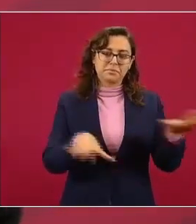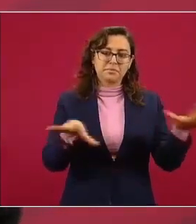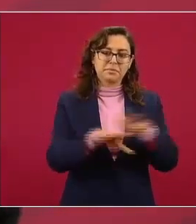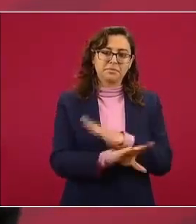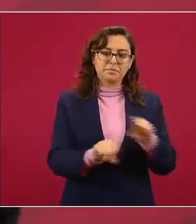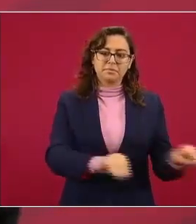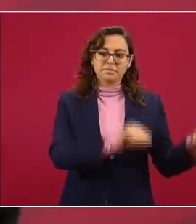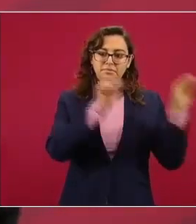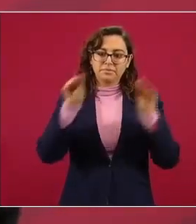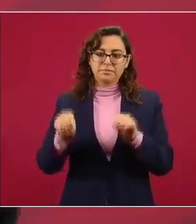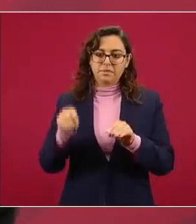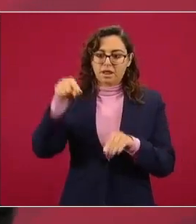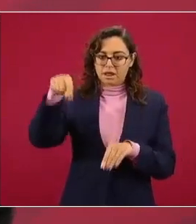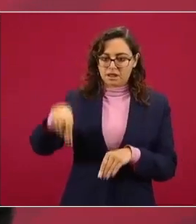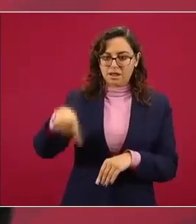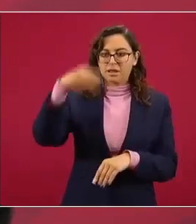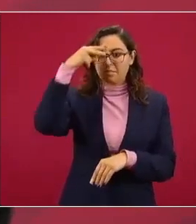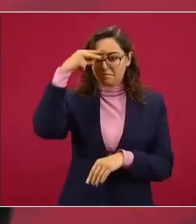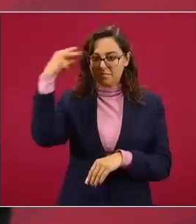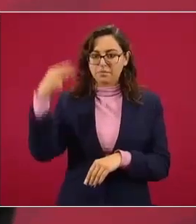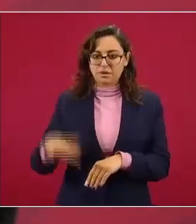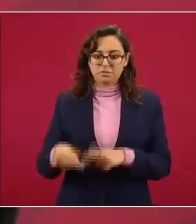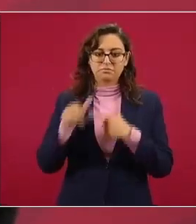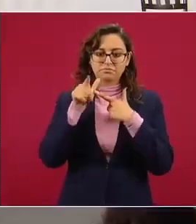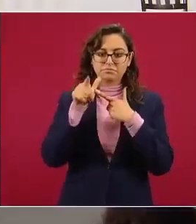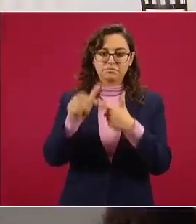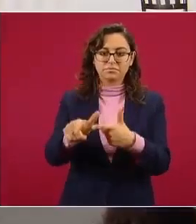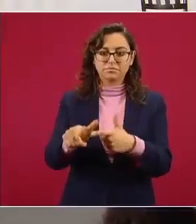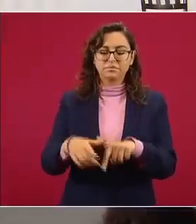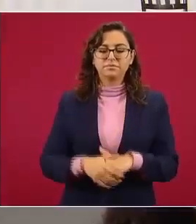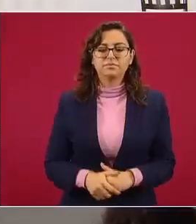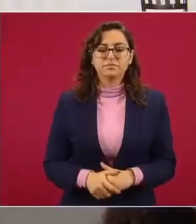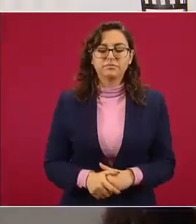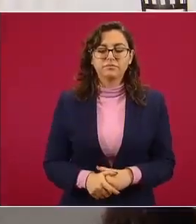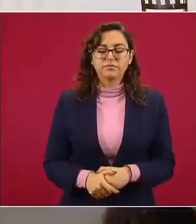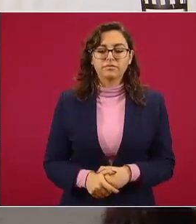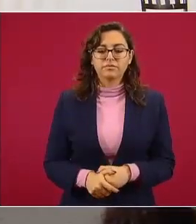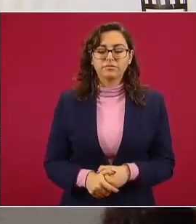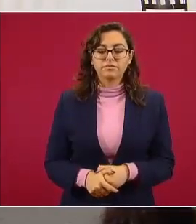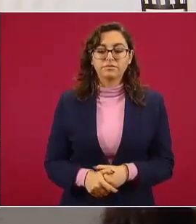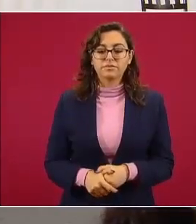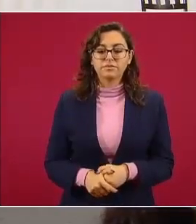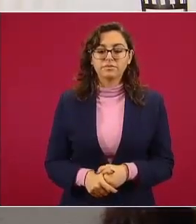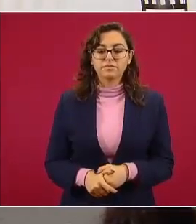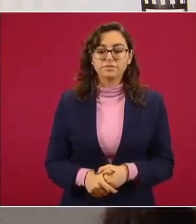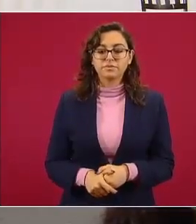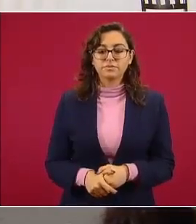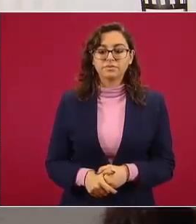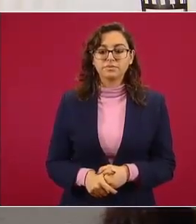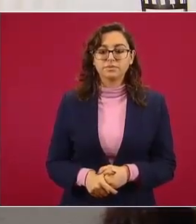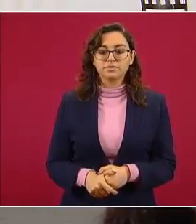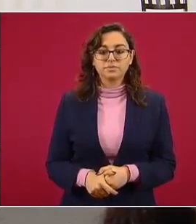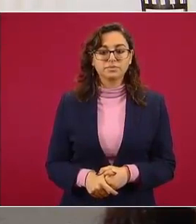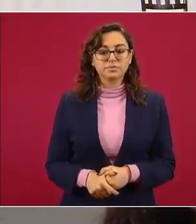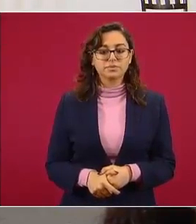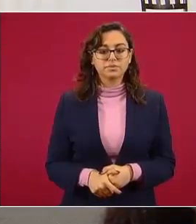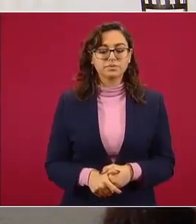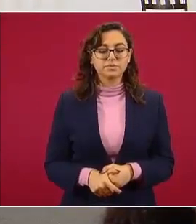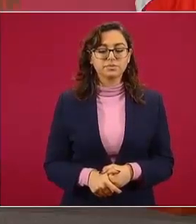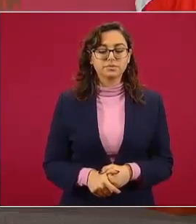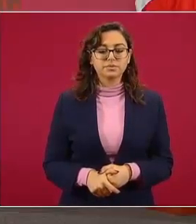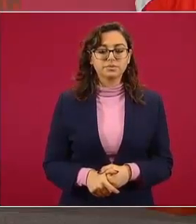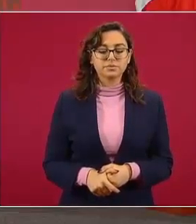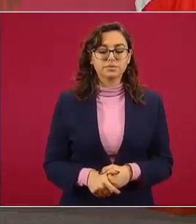Cienfuegos para entregarlo a las autoridades mexicanas debo agradecer y reconocer